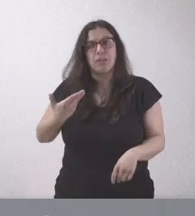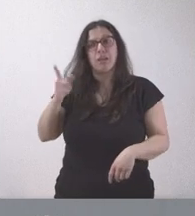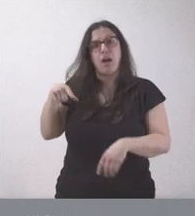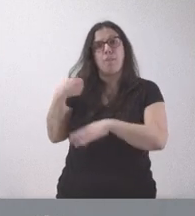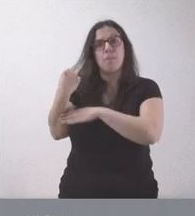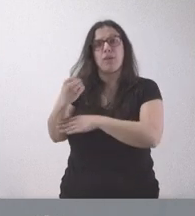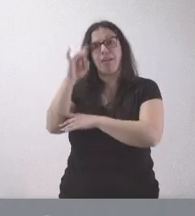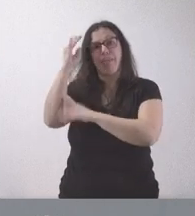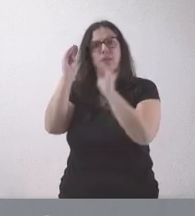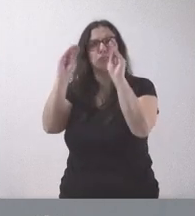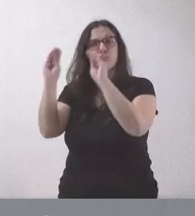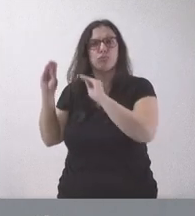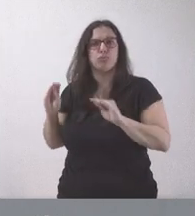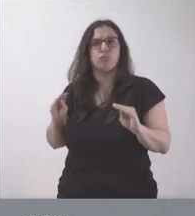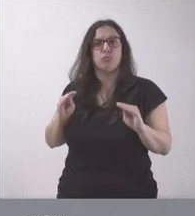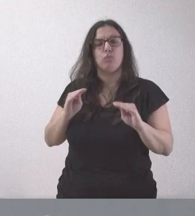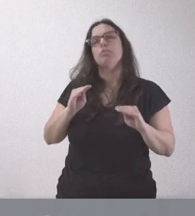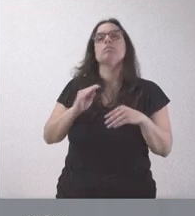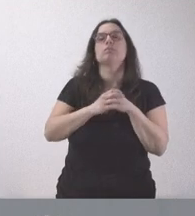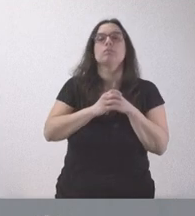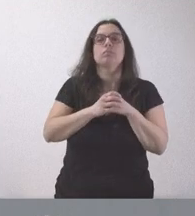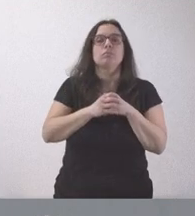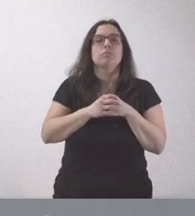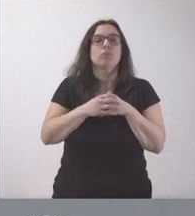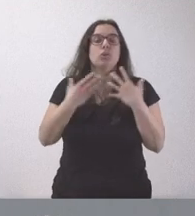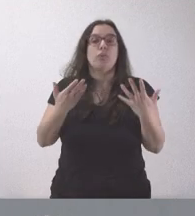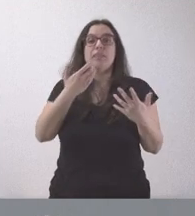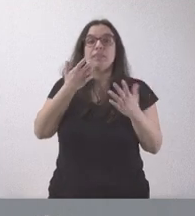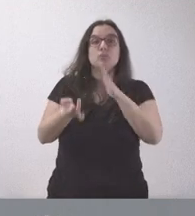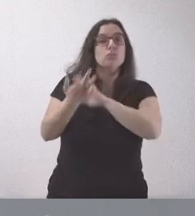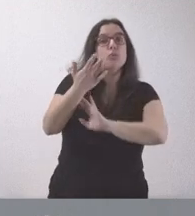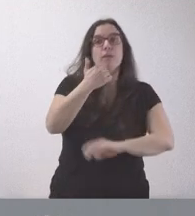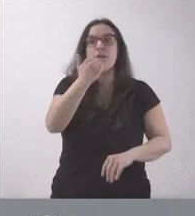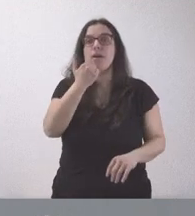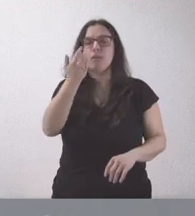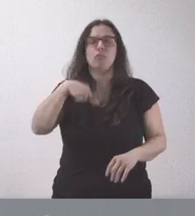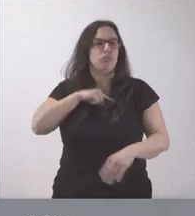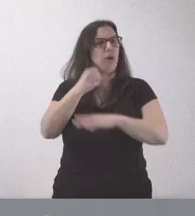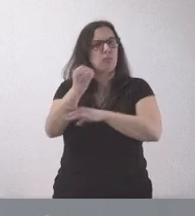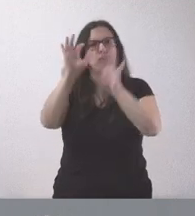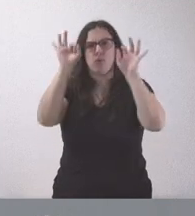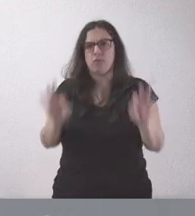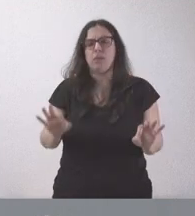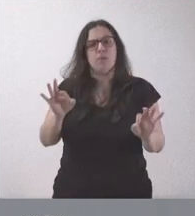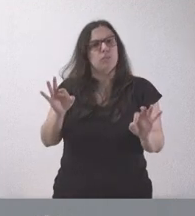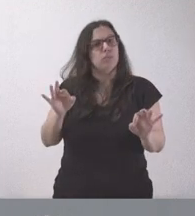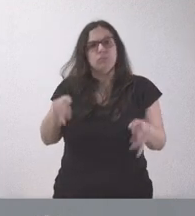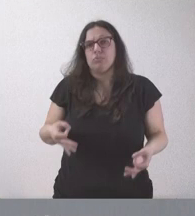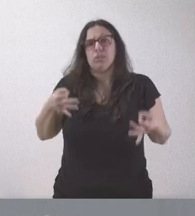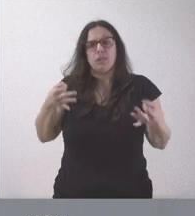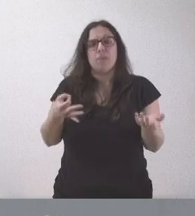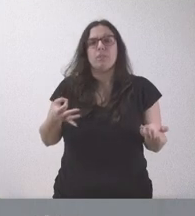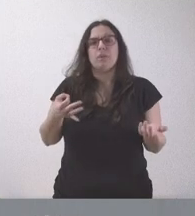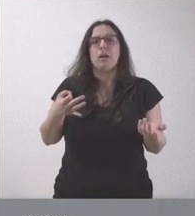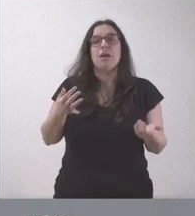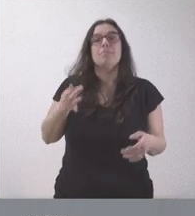de iniciativas desde el punto de vista logístico. Y, por tanto, si surge alguna, contará con nuestro apoyo y contará con nuestro respaldo. Y no solamente apoyo